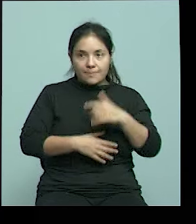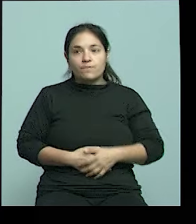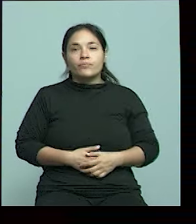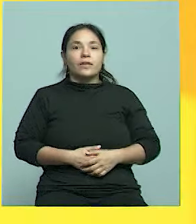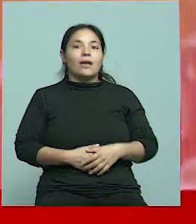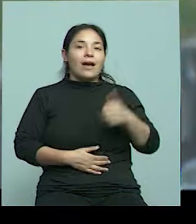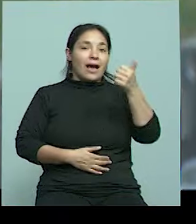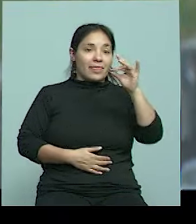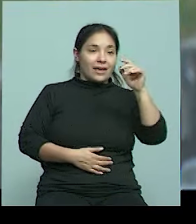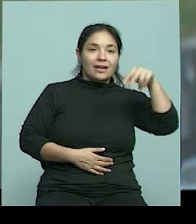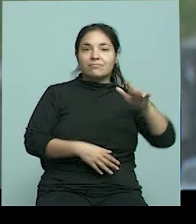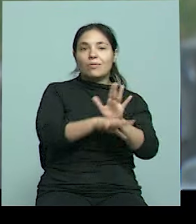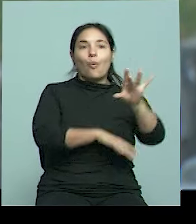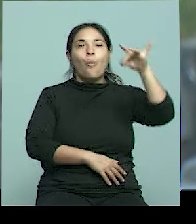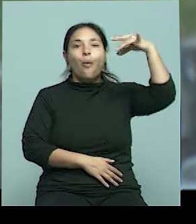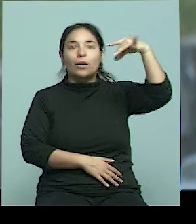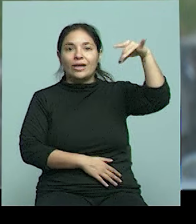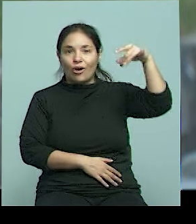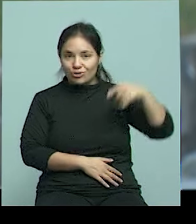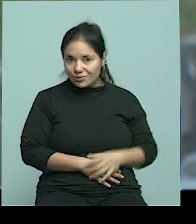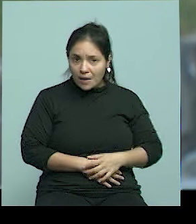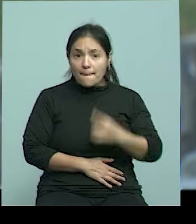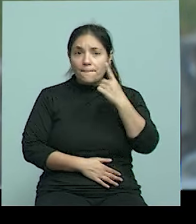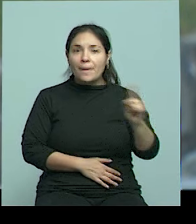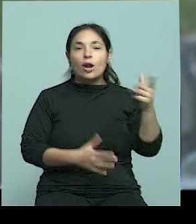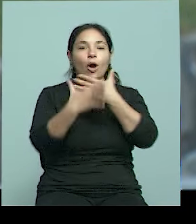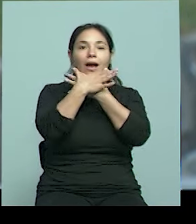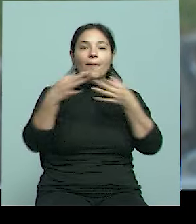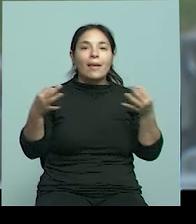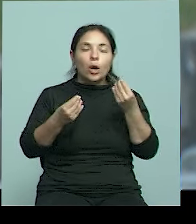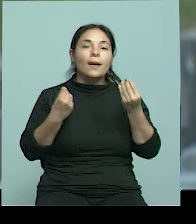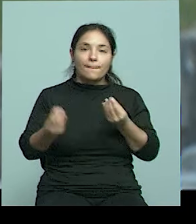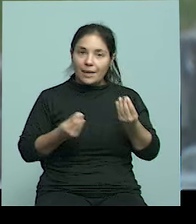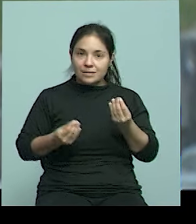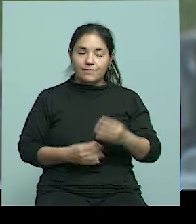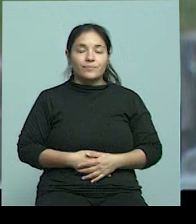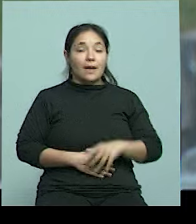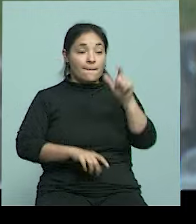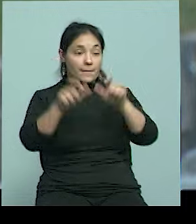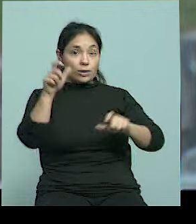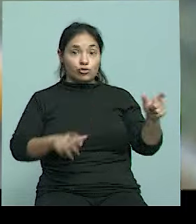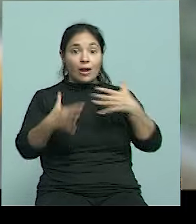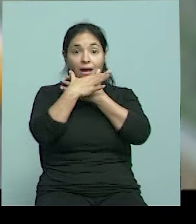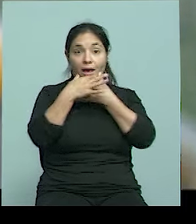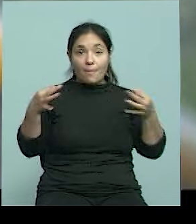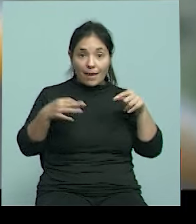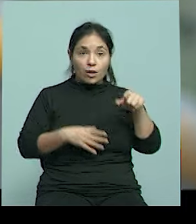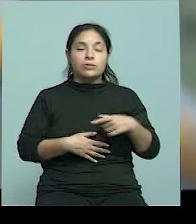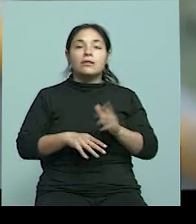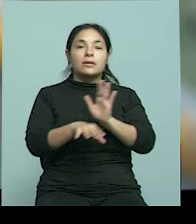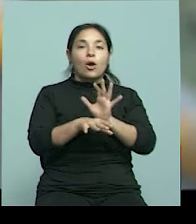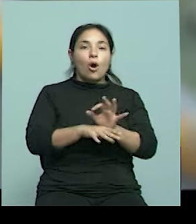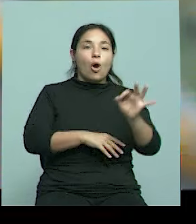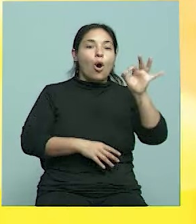e irrepetibles, pero ¿qué pasa con gemelos? Los gemelos, como te comentaba, parten de un mismo